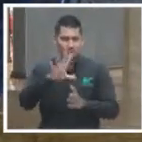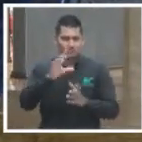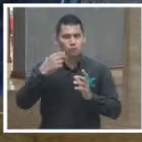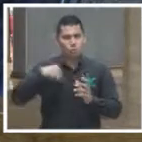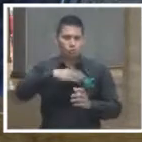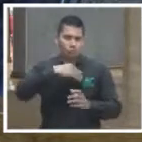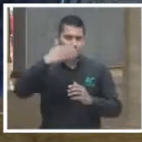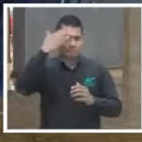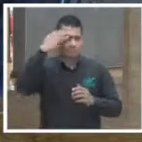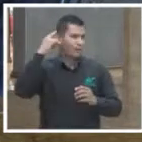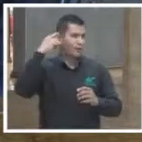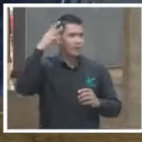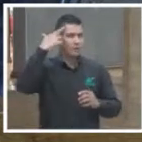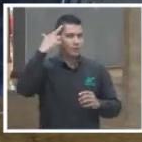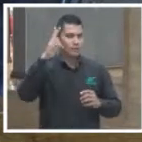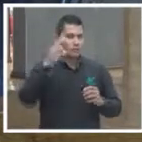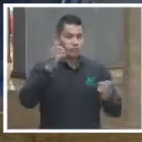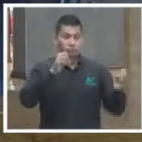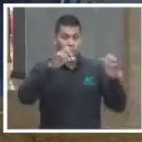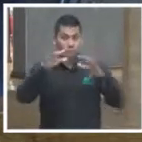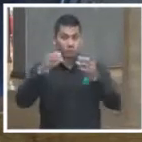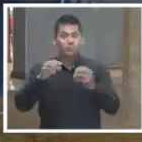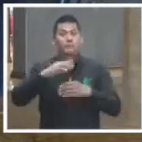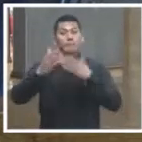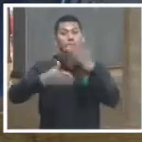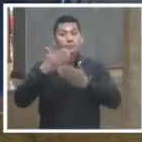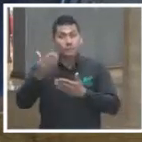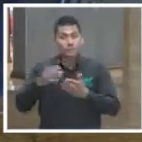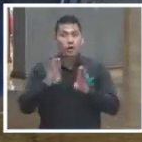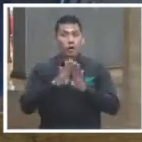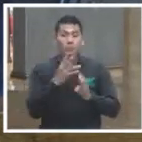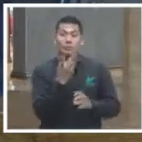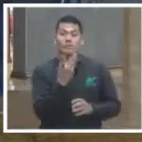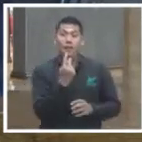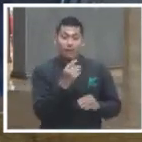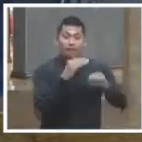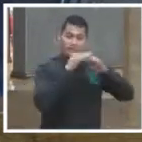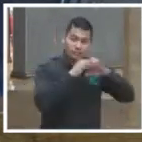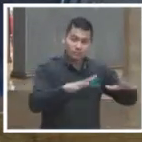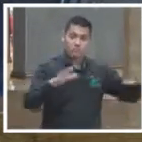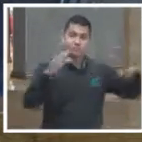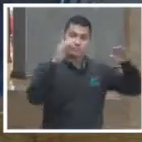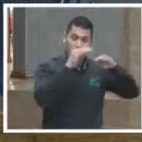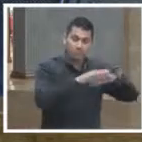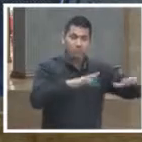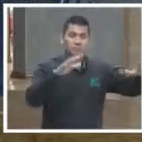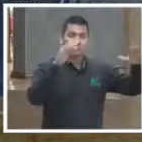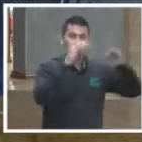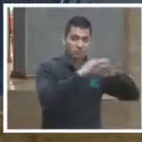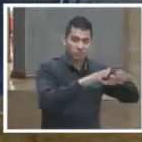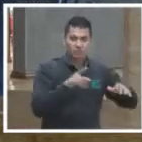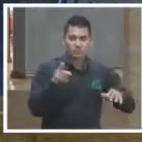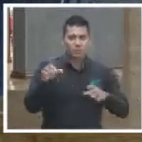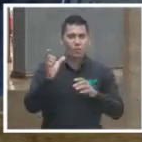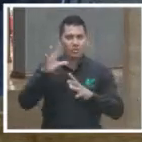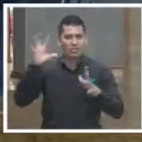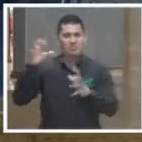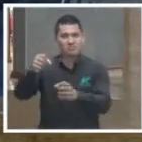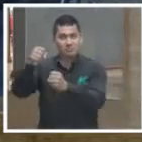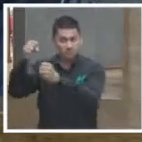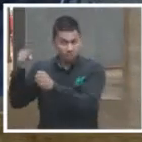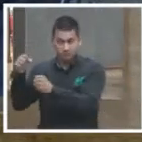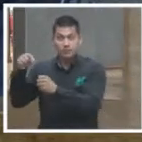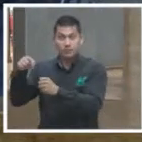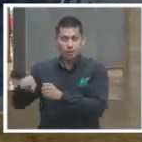y obviamente después el montaje televisivo que se hizo de esa supuesta captura. O sea, la